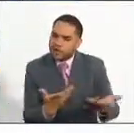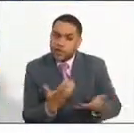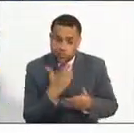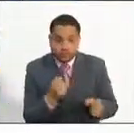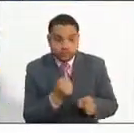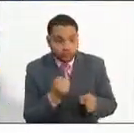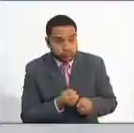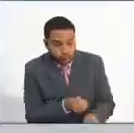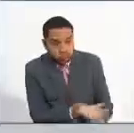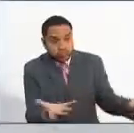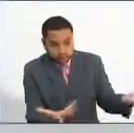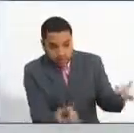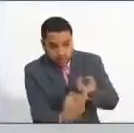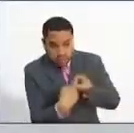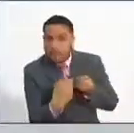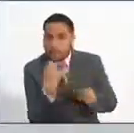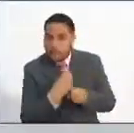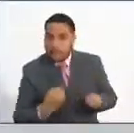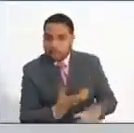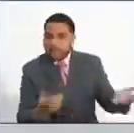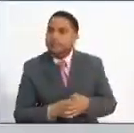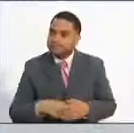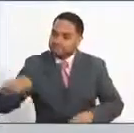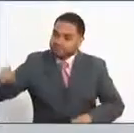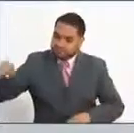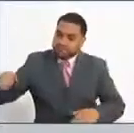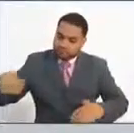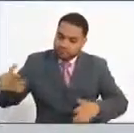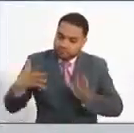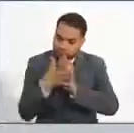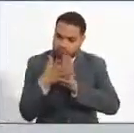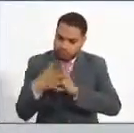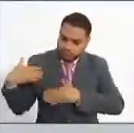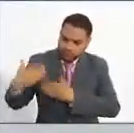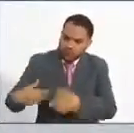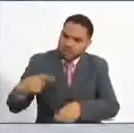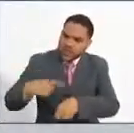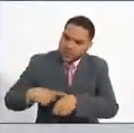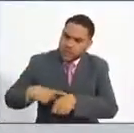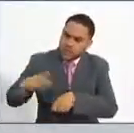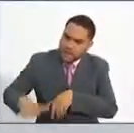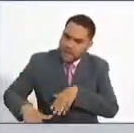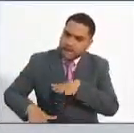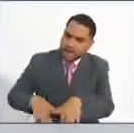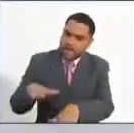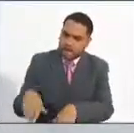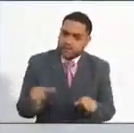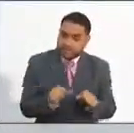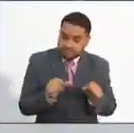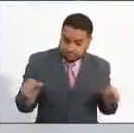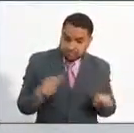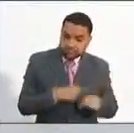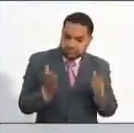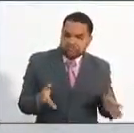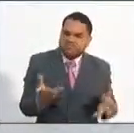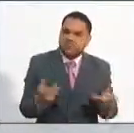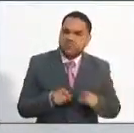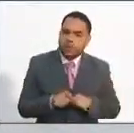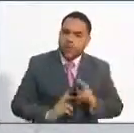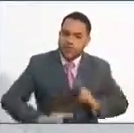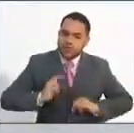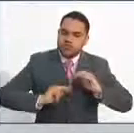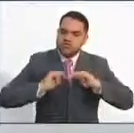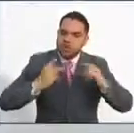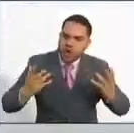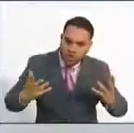concurso? Bueno, Erika, este es un proceso que requiere de varias etapas. La primera tiene que ver con la estructuración de la